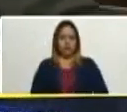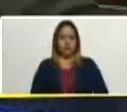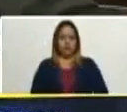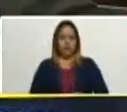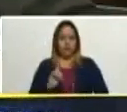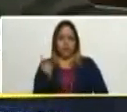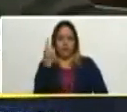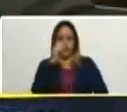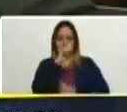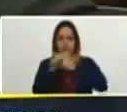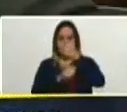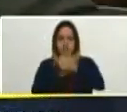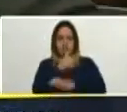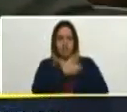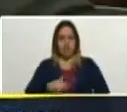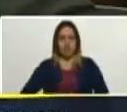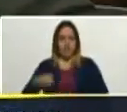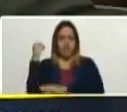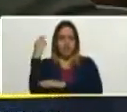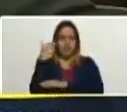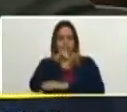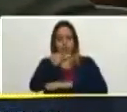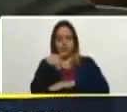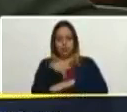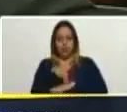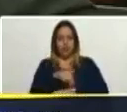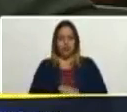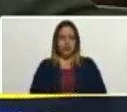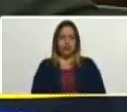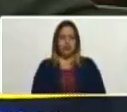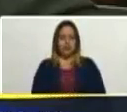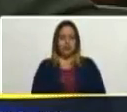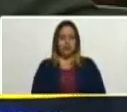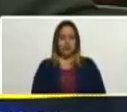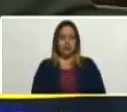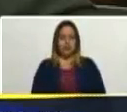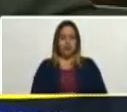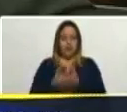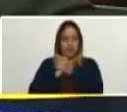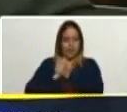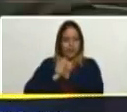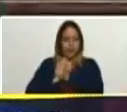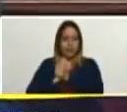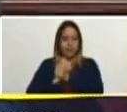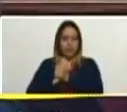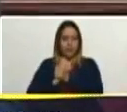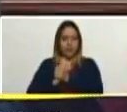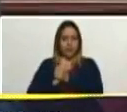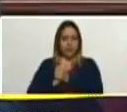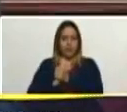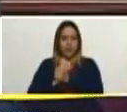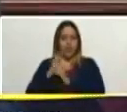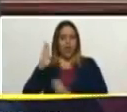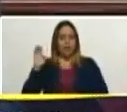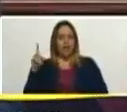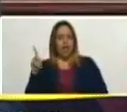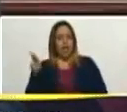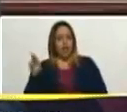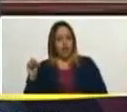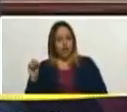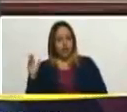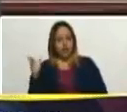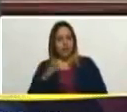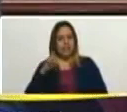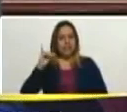primer vicepresidente de la Asamblea Nacional, compañero Pedro Infante Aparicio,